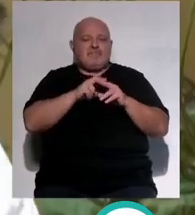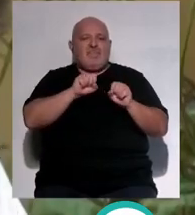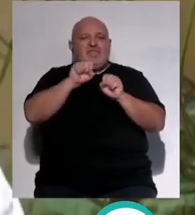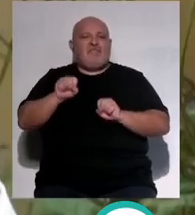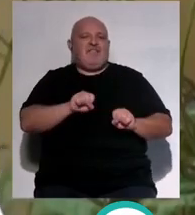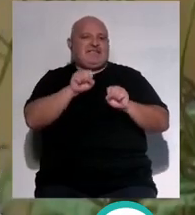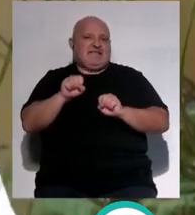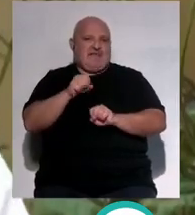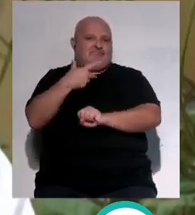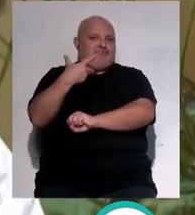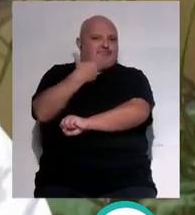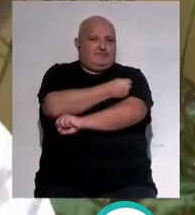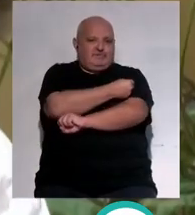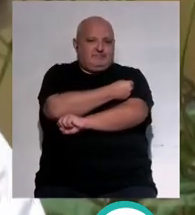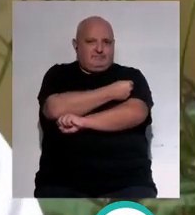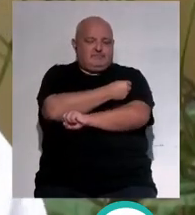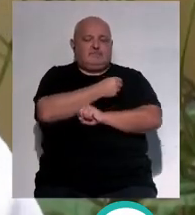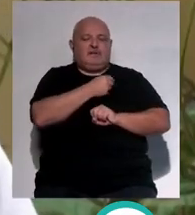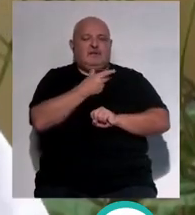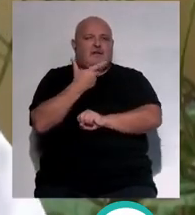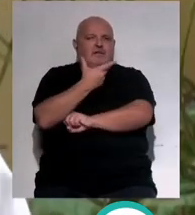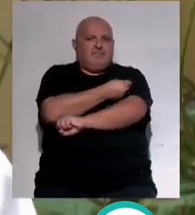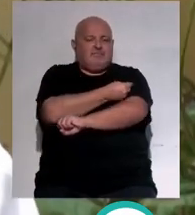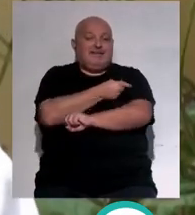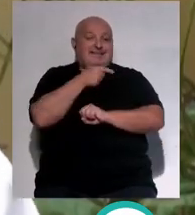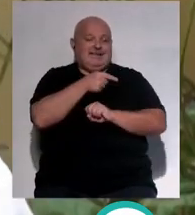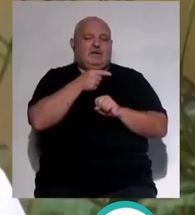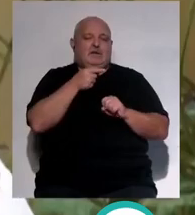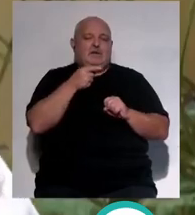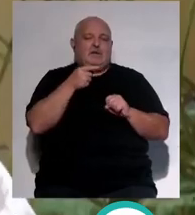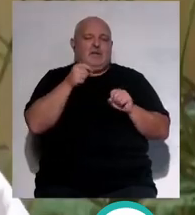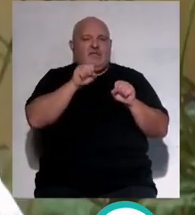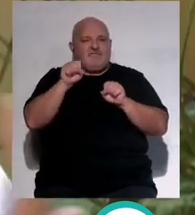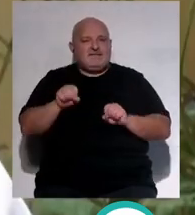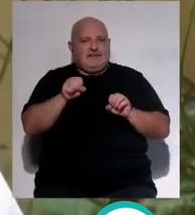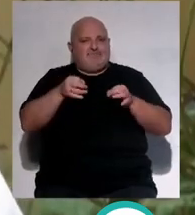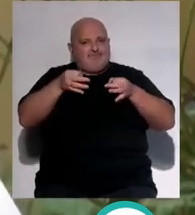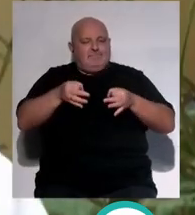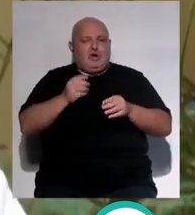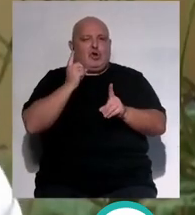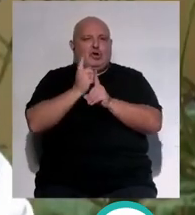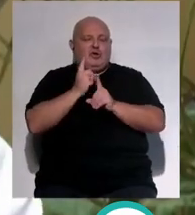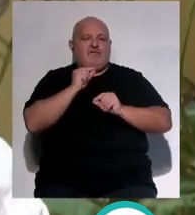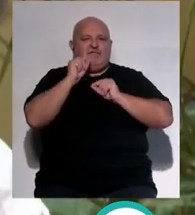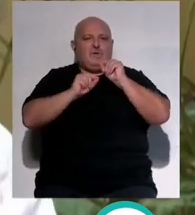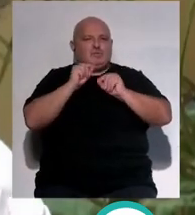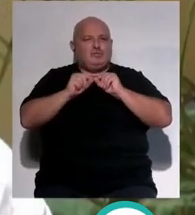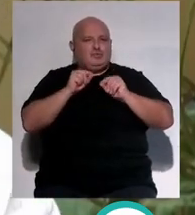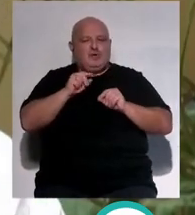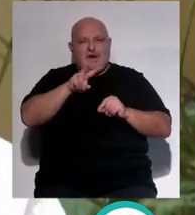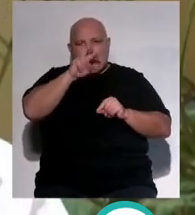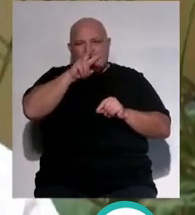defensas, es decir, es un anticuerpo monoclonal, es decir, te ponen exactamente las defensas contra el virus sincitial